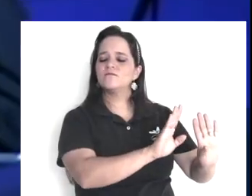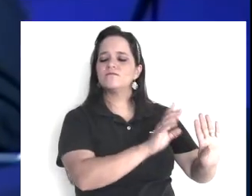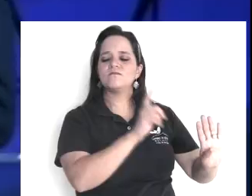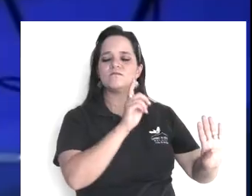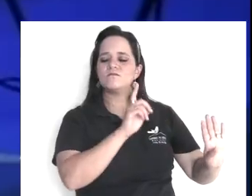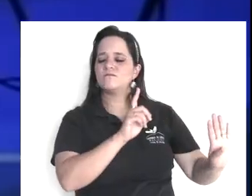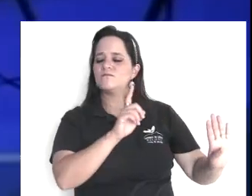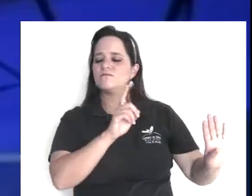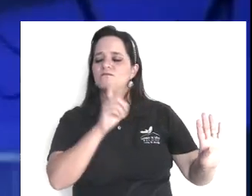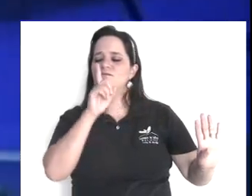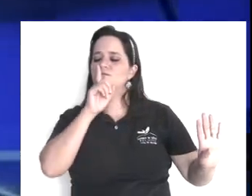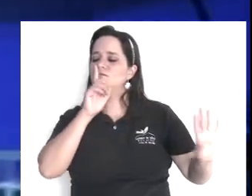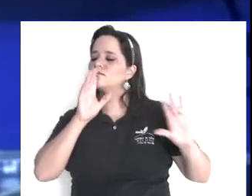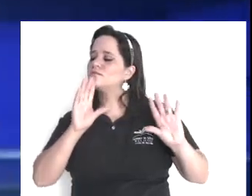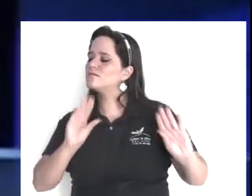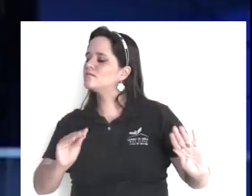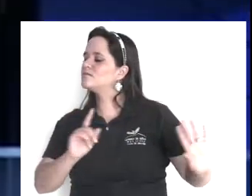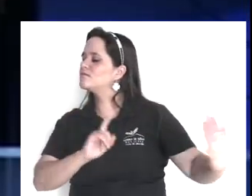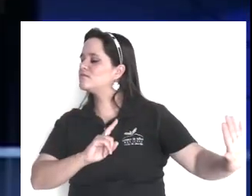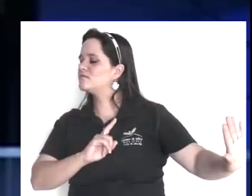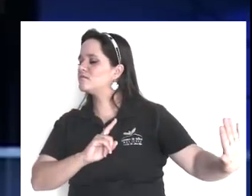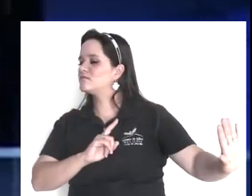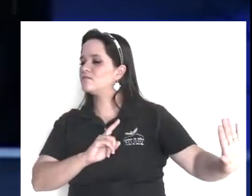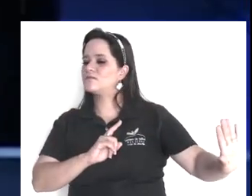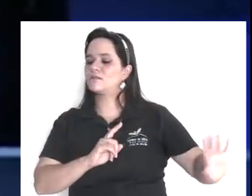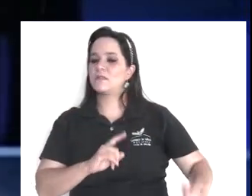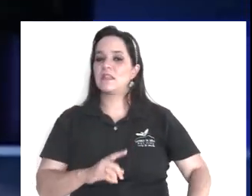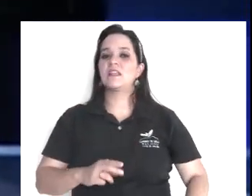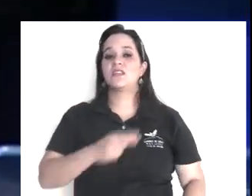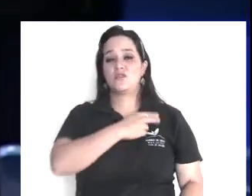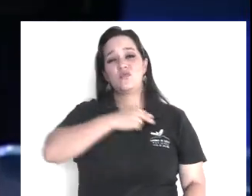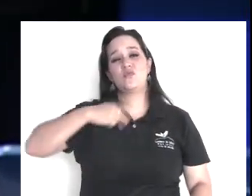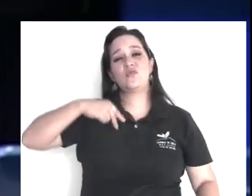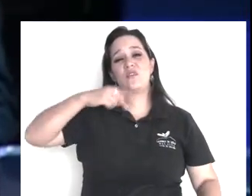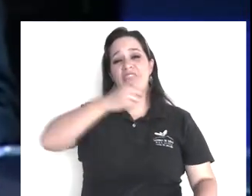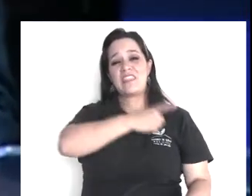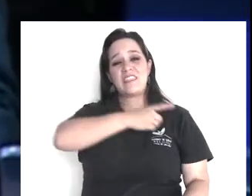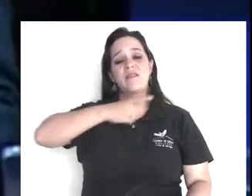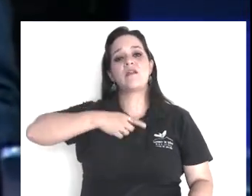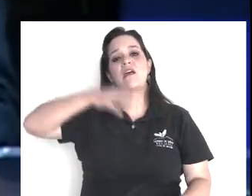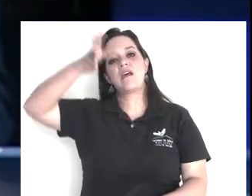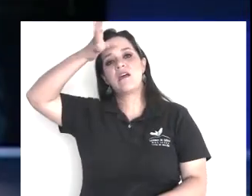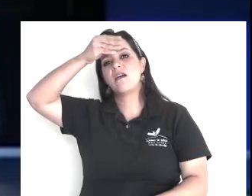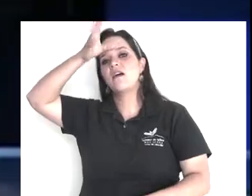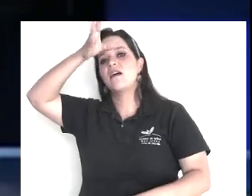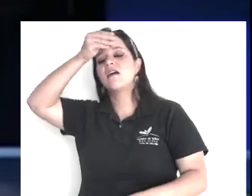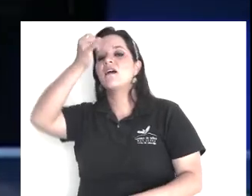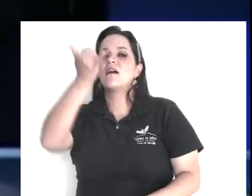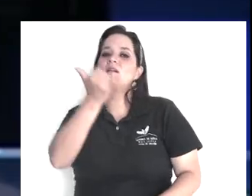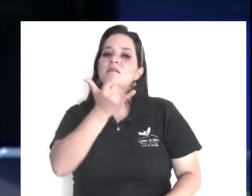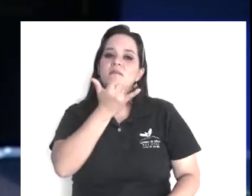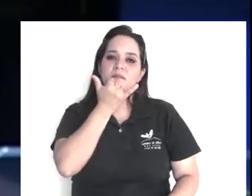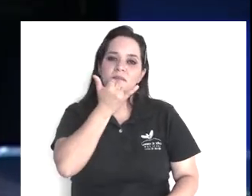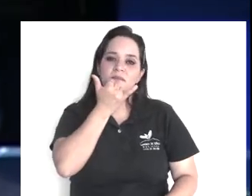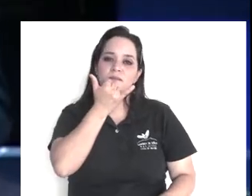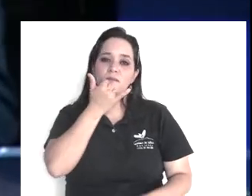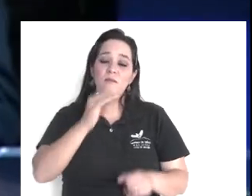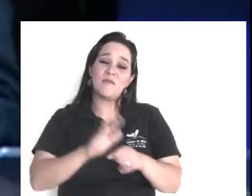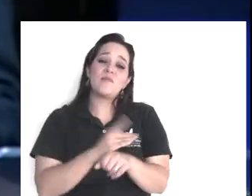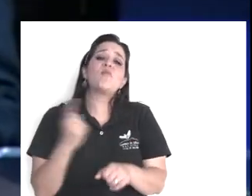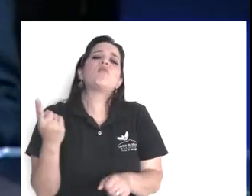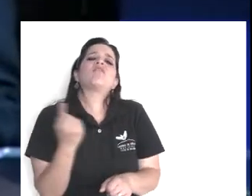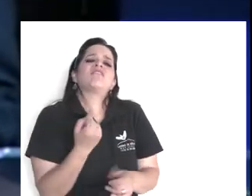porque es necesario, porque es necesario el perdón, porque nos equivocamos hermanos, necesitamos perdonar,